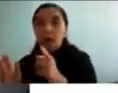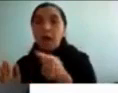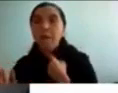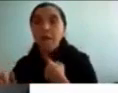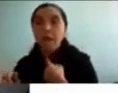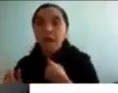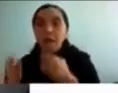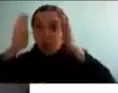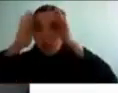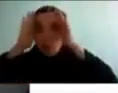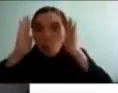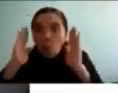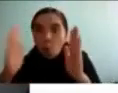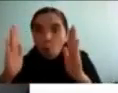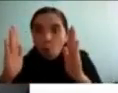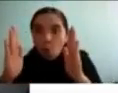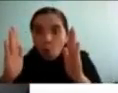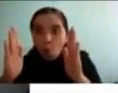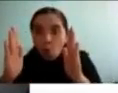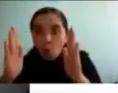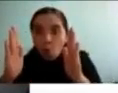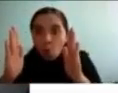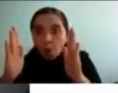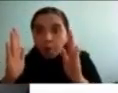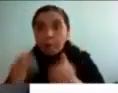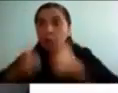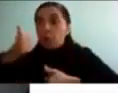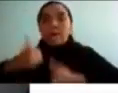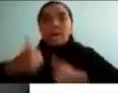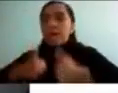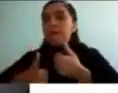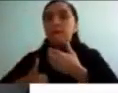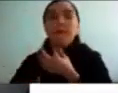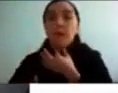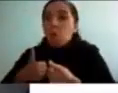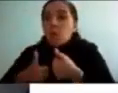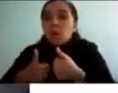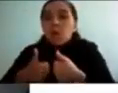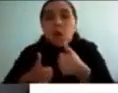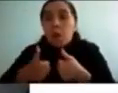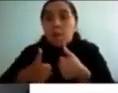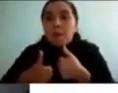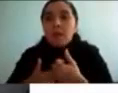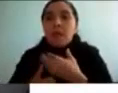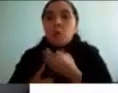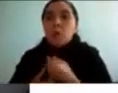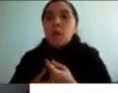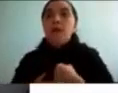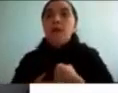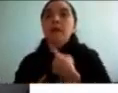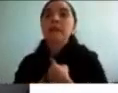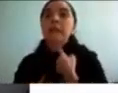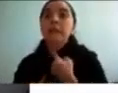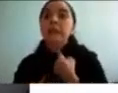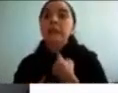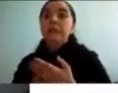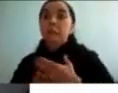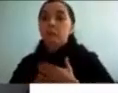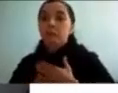extraordinaria suelen ser competitivos suelen ser muy adictos a sus intereses suelen buscar